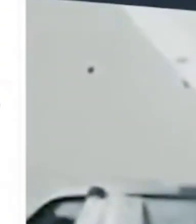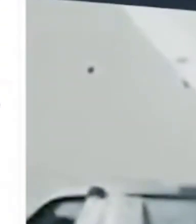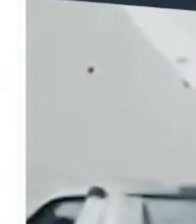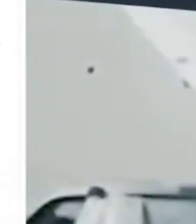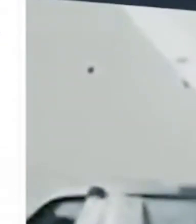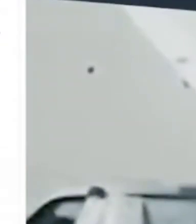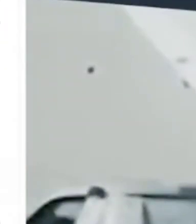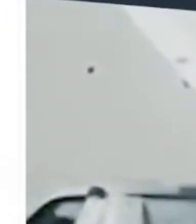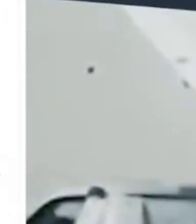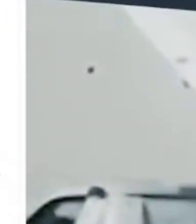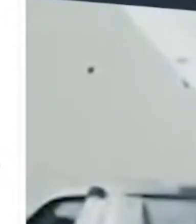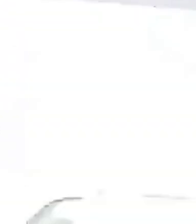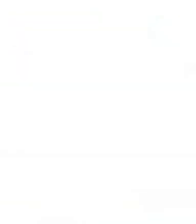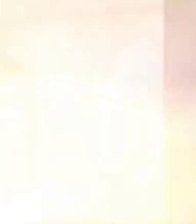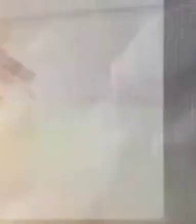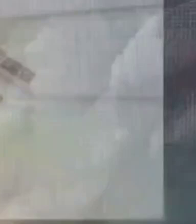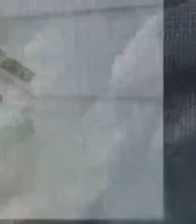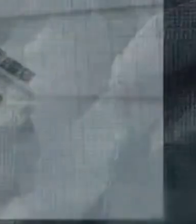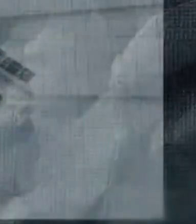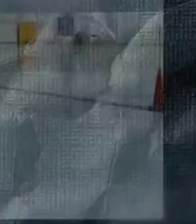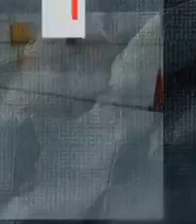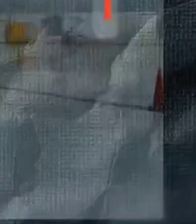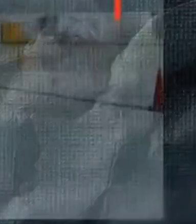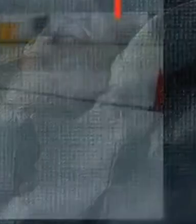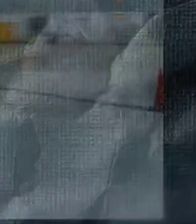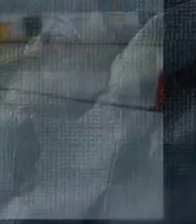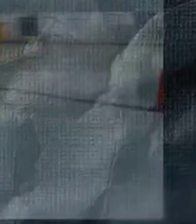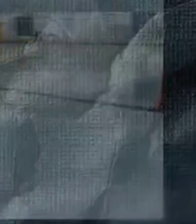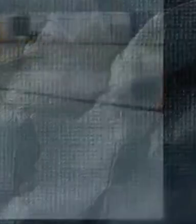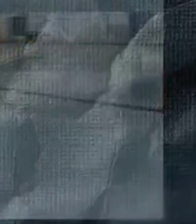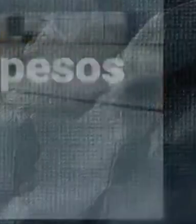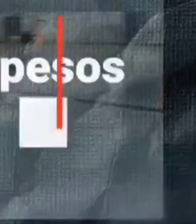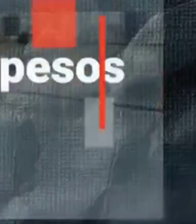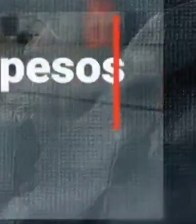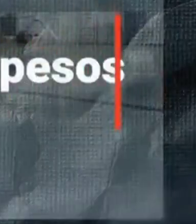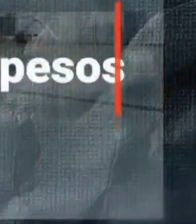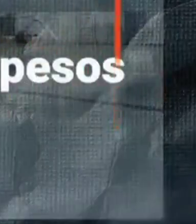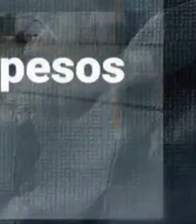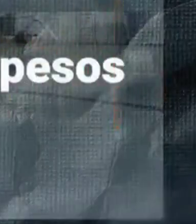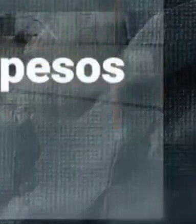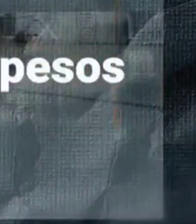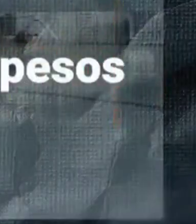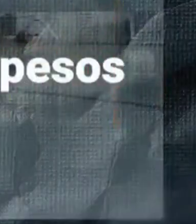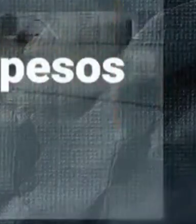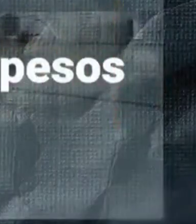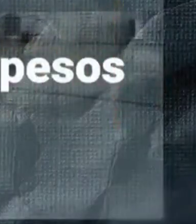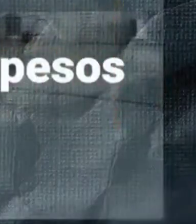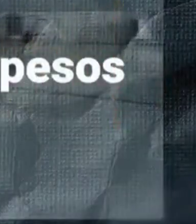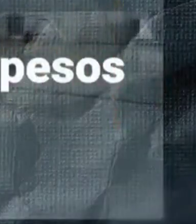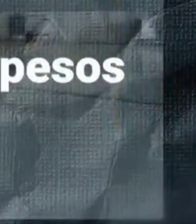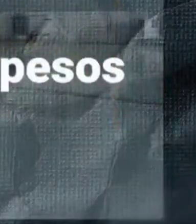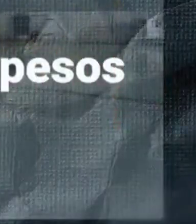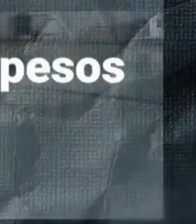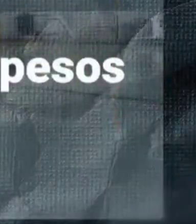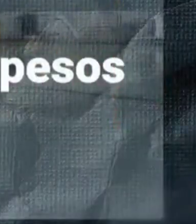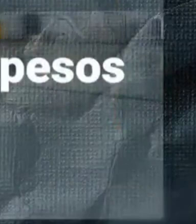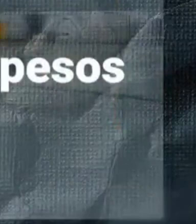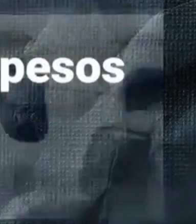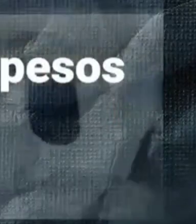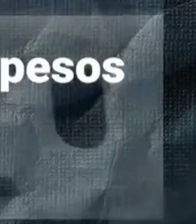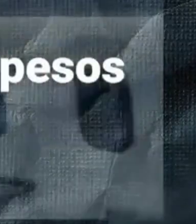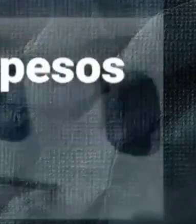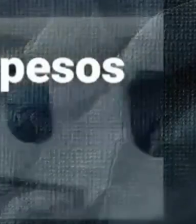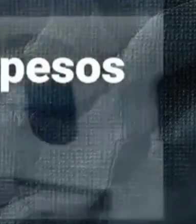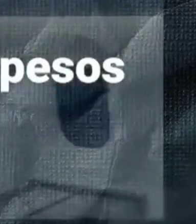millones de pesos. Cifra que incluye los 2 mil 952 millones de pesos del precio real más los